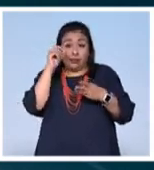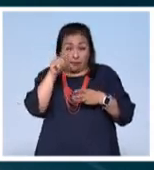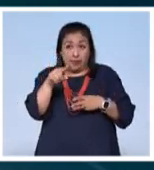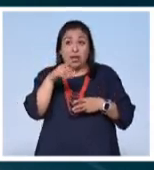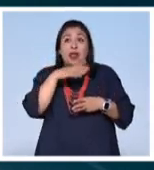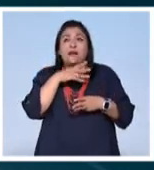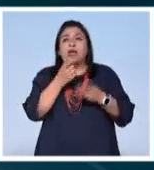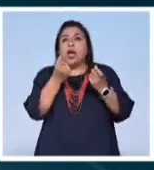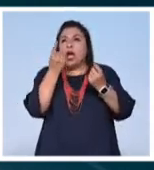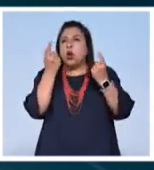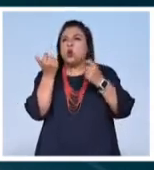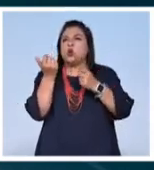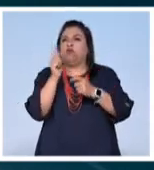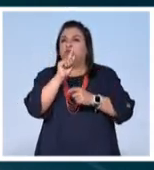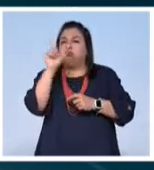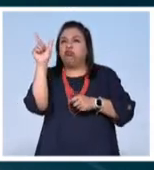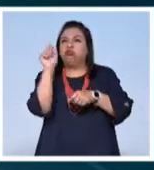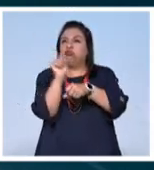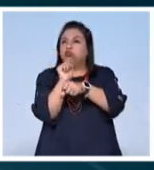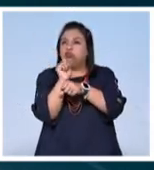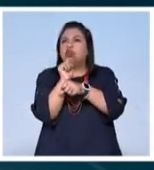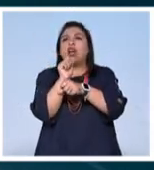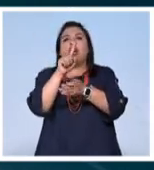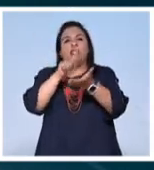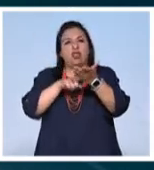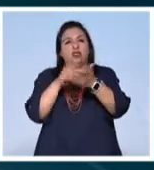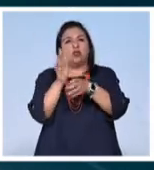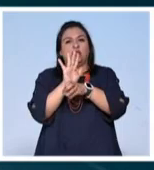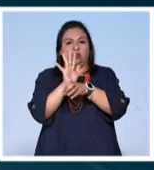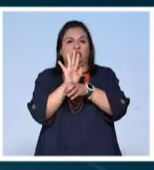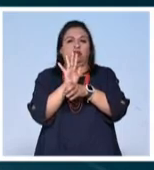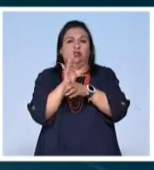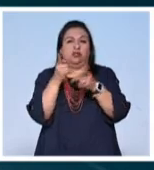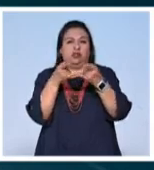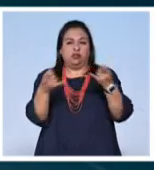también llegarían algunas de las estrellas que marcaron la historia del séptimo arte